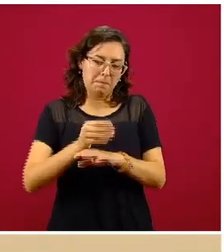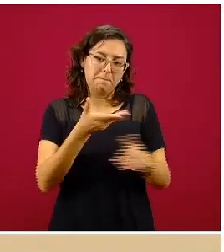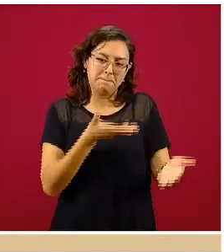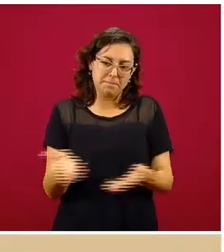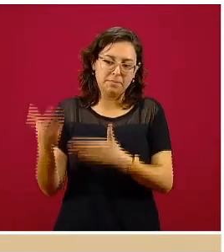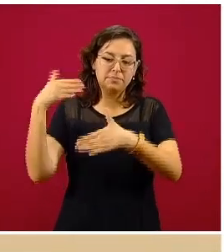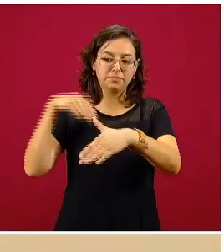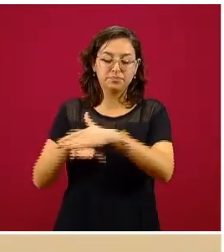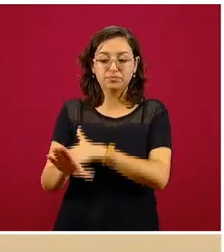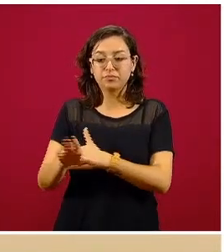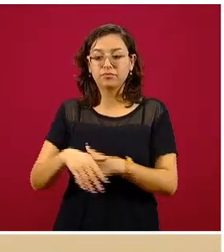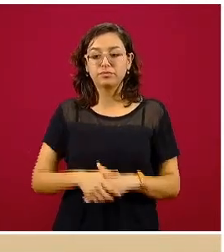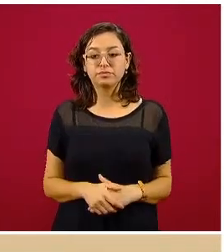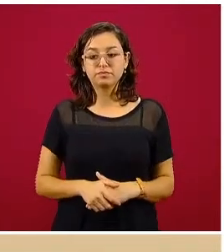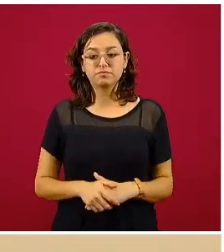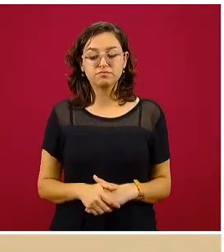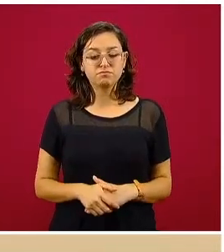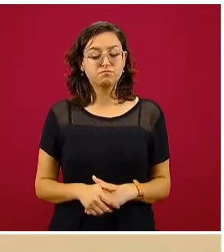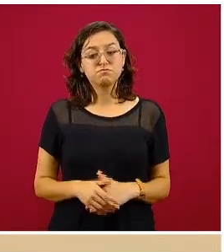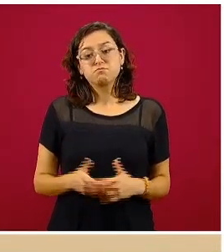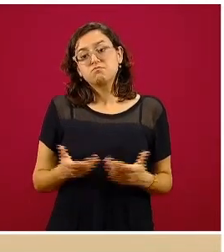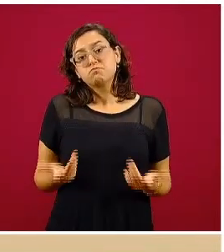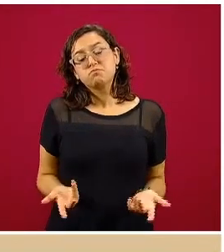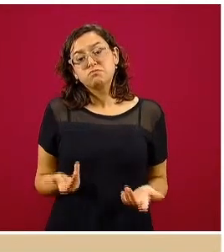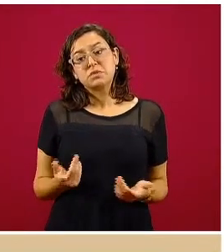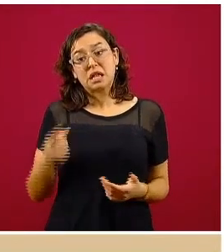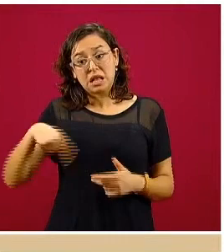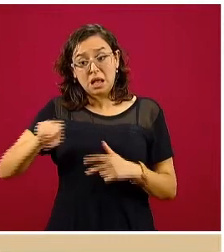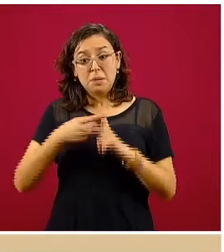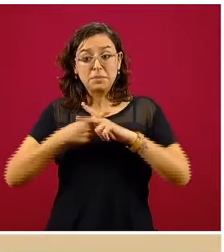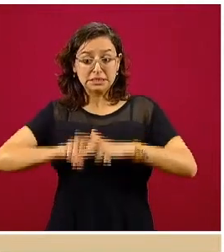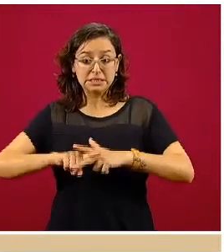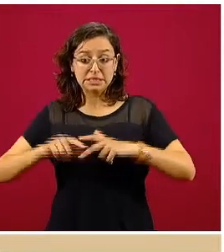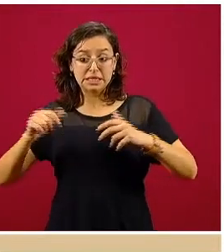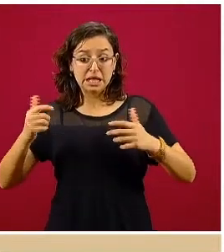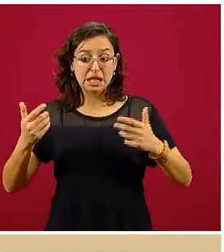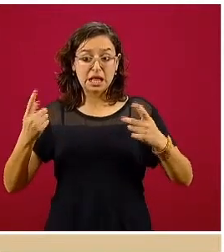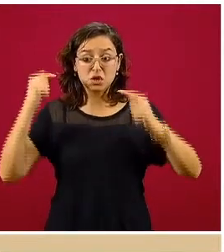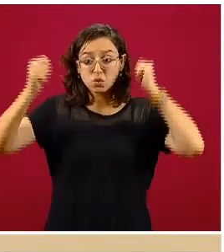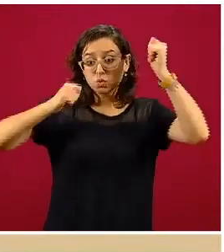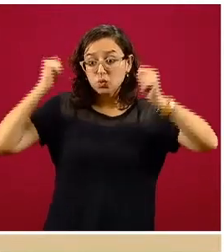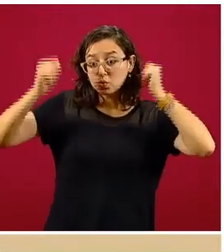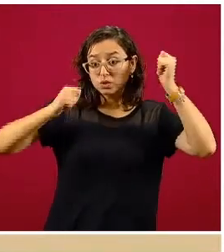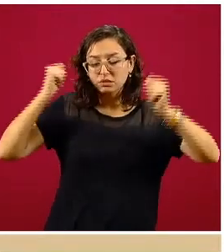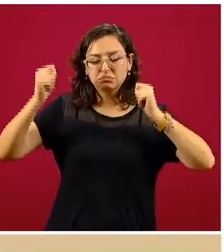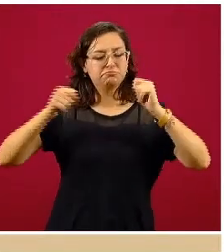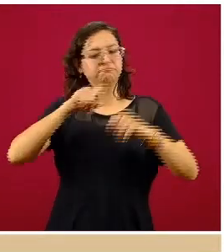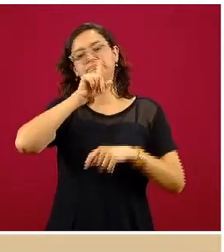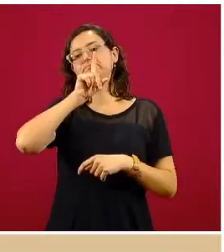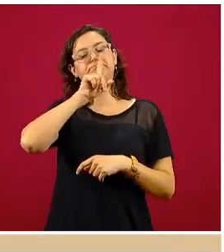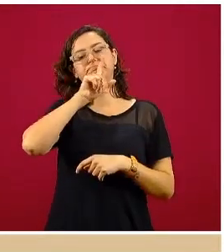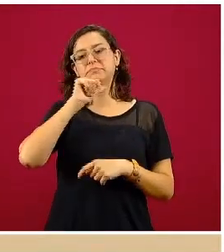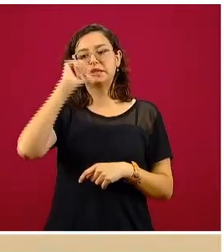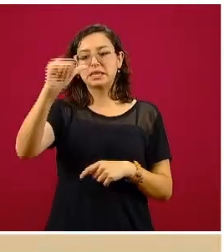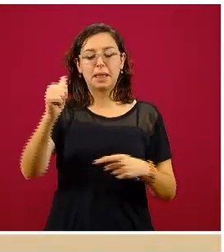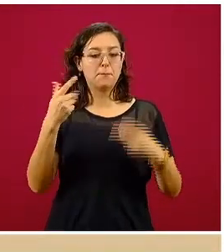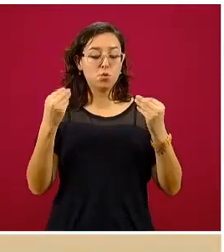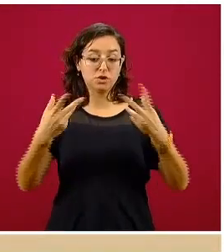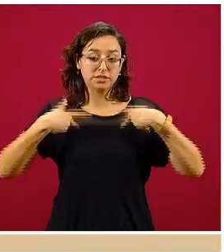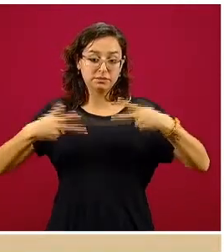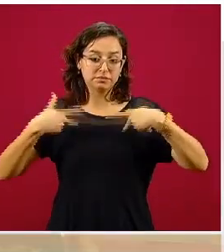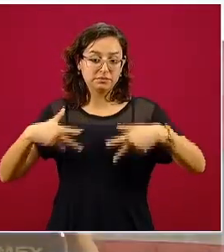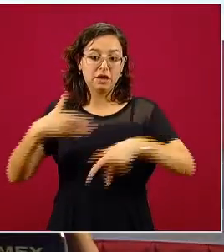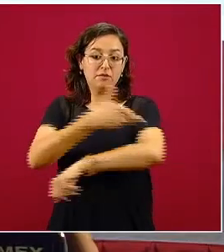No es para iniciar con actividades turística, no es para albergar a grandes cantidades de